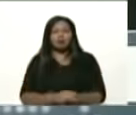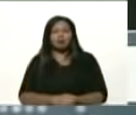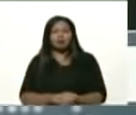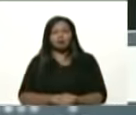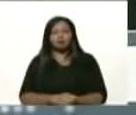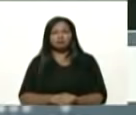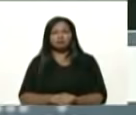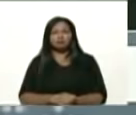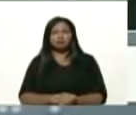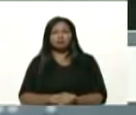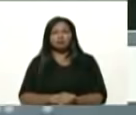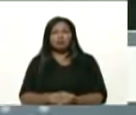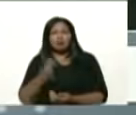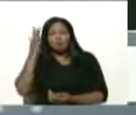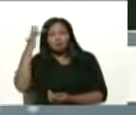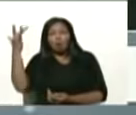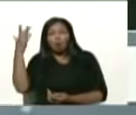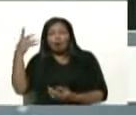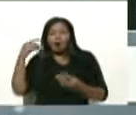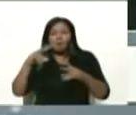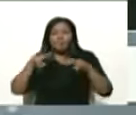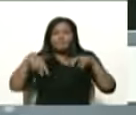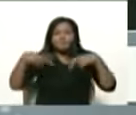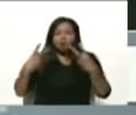creatividad, innovación,